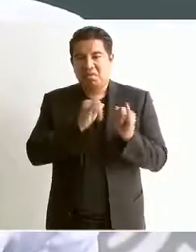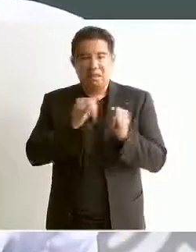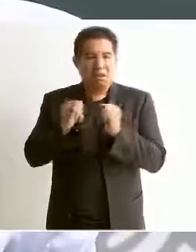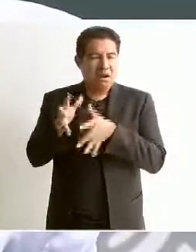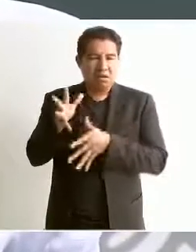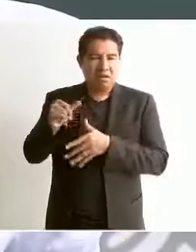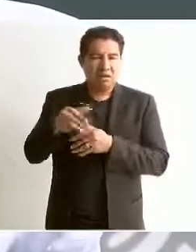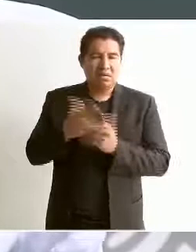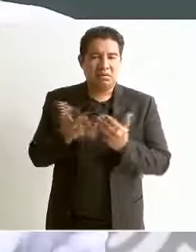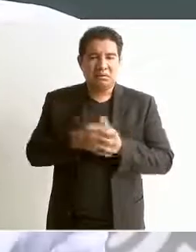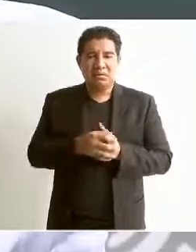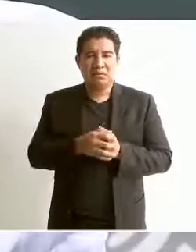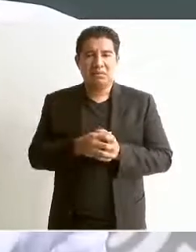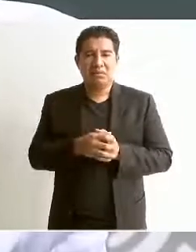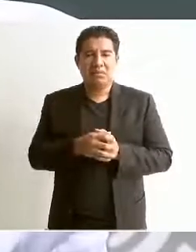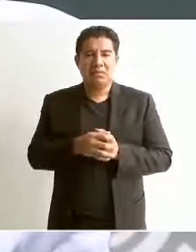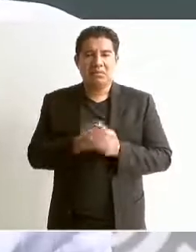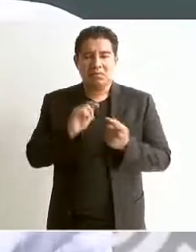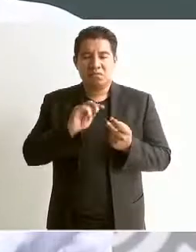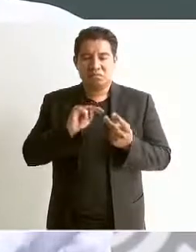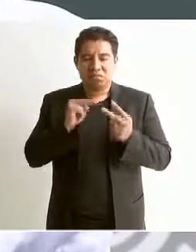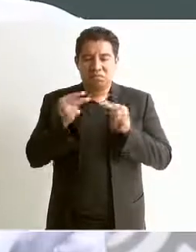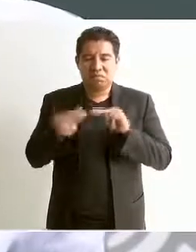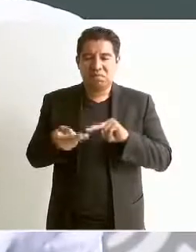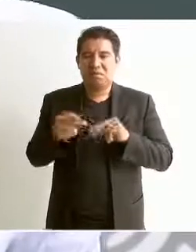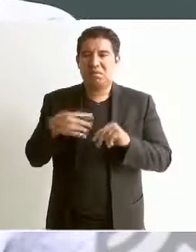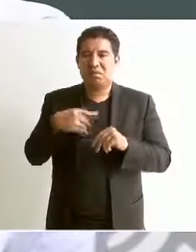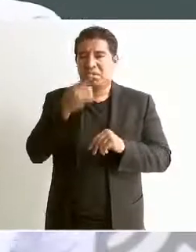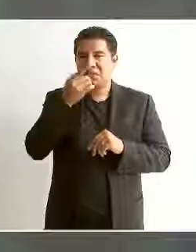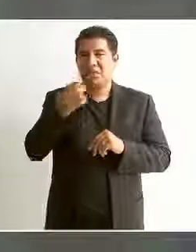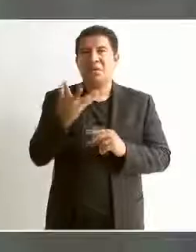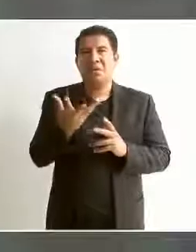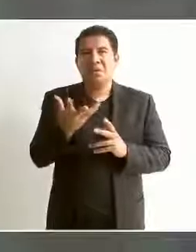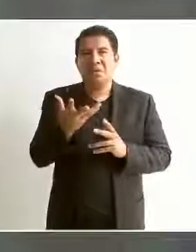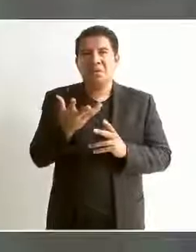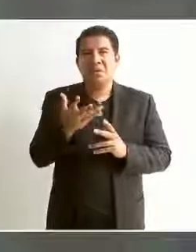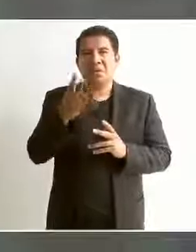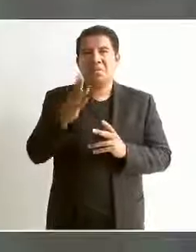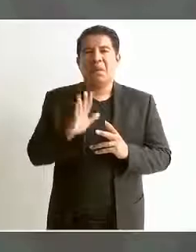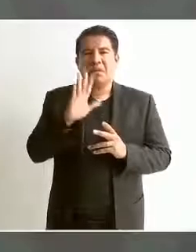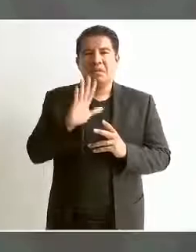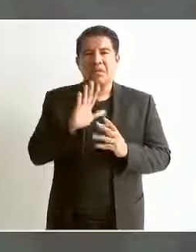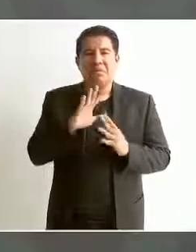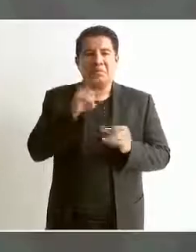Se volvieron, para decirlo coloquialmente, ladinos.